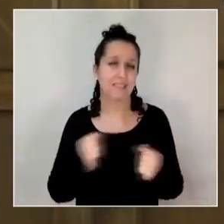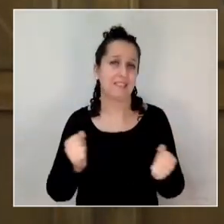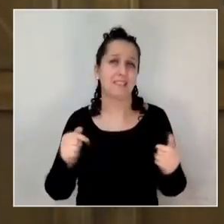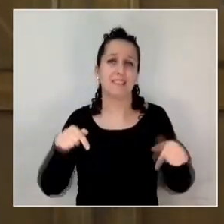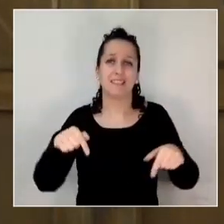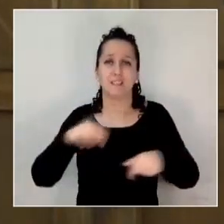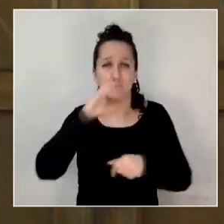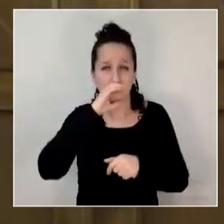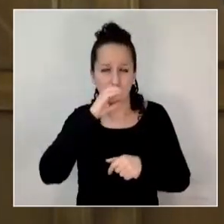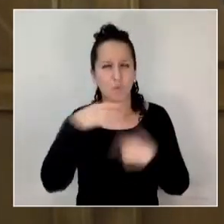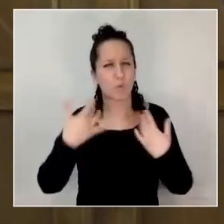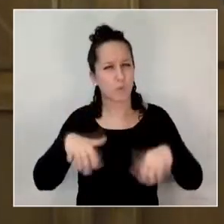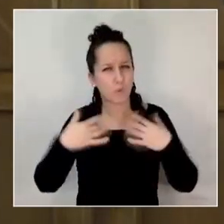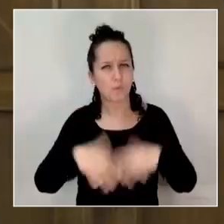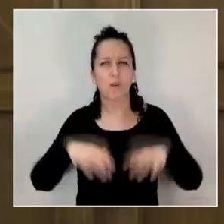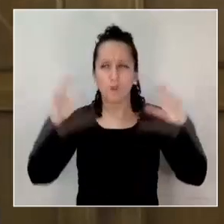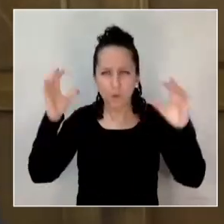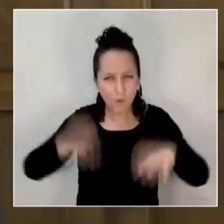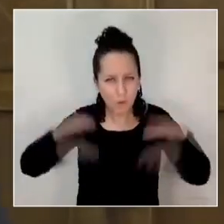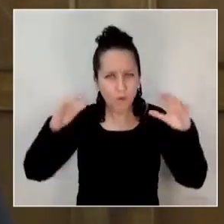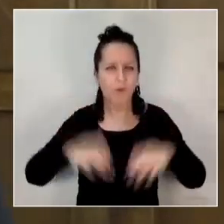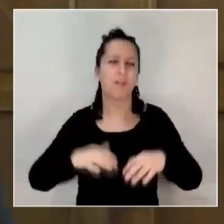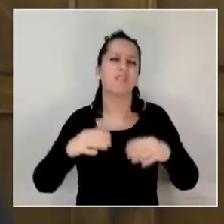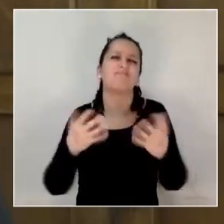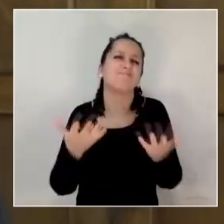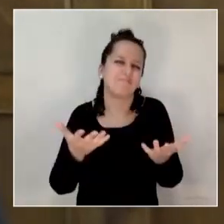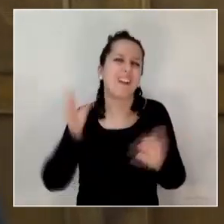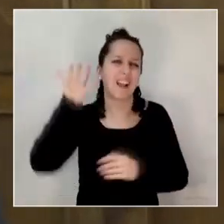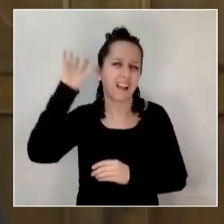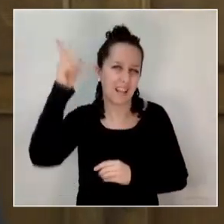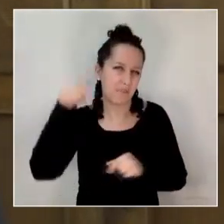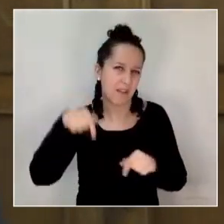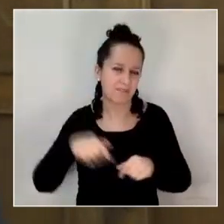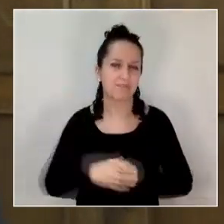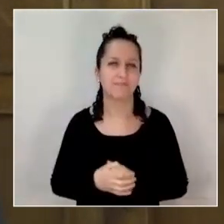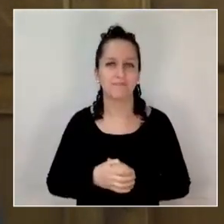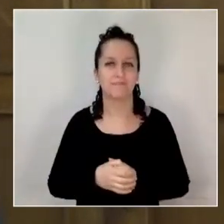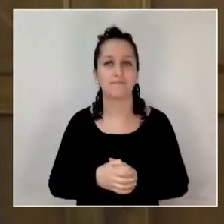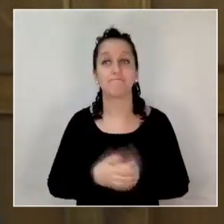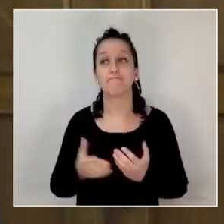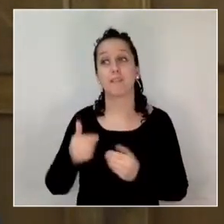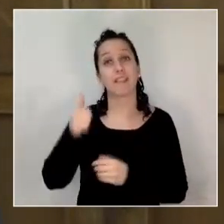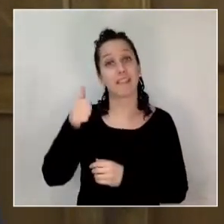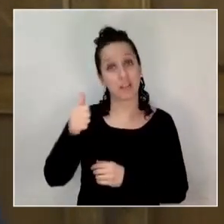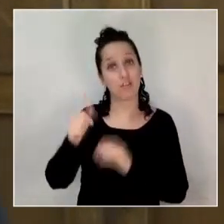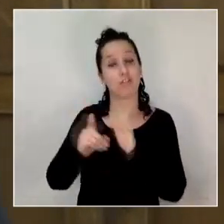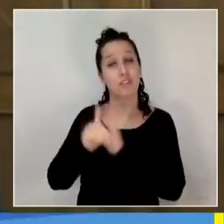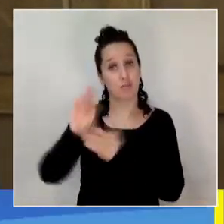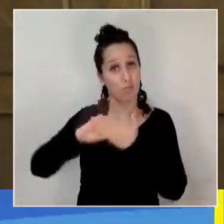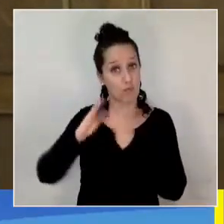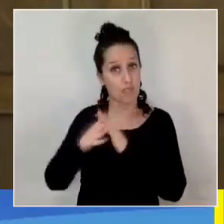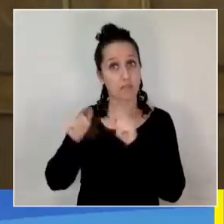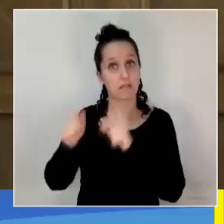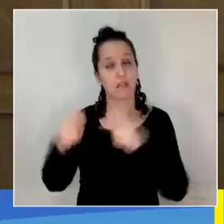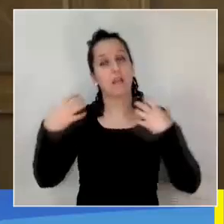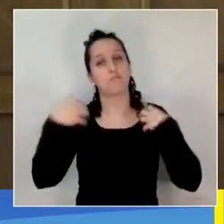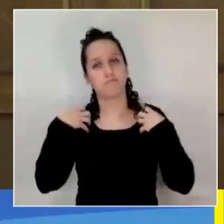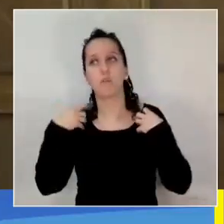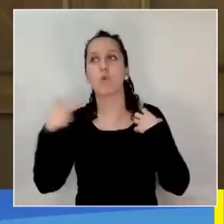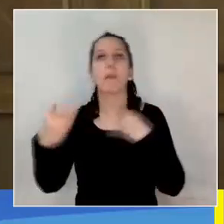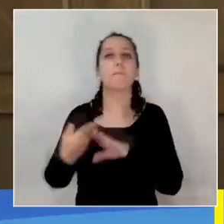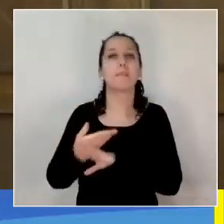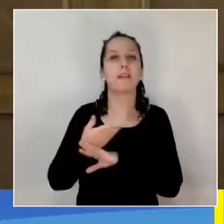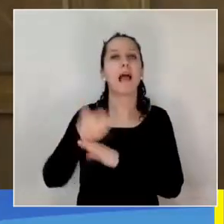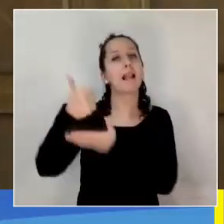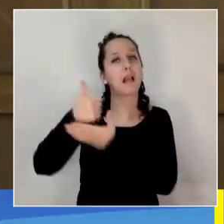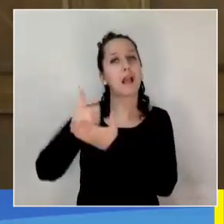está sufriendo lo que son las inclemencias del clima del tiempo, y obviamente nuestra Dirección de Desarrollo Comunitario, a través de una petición que nos